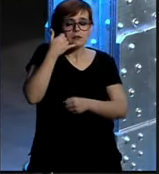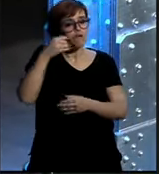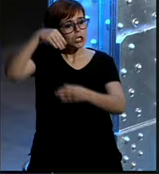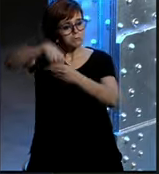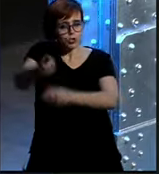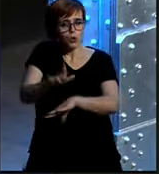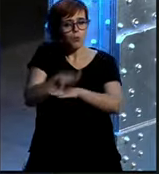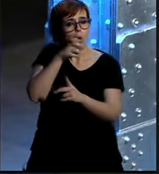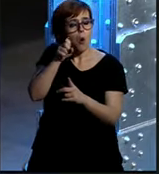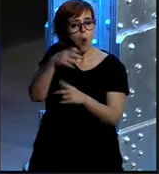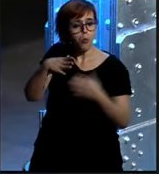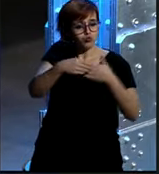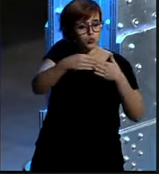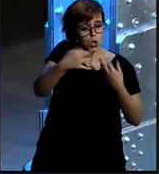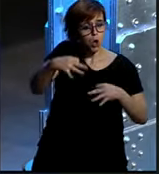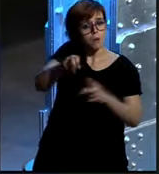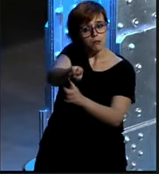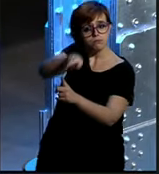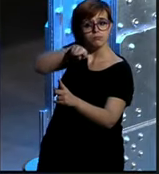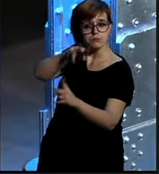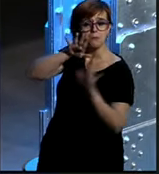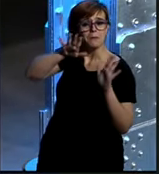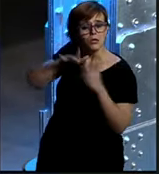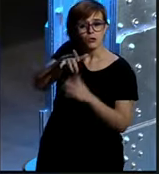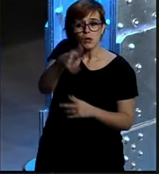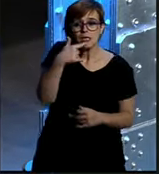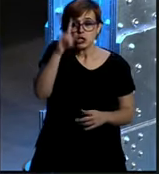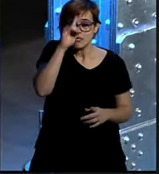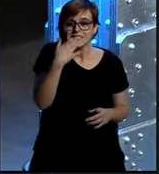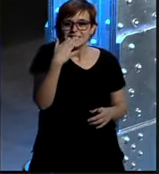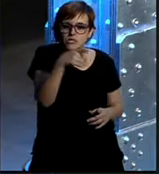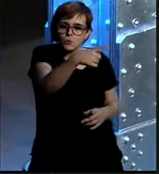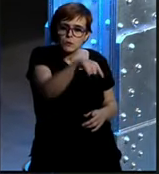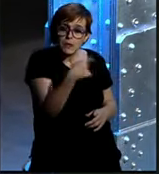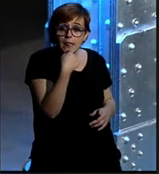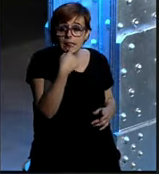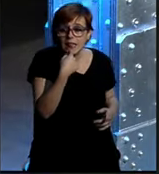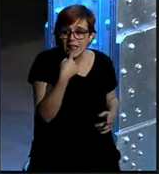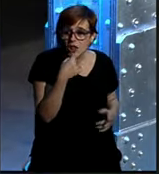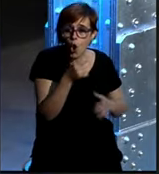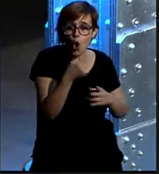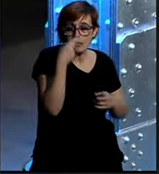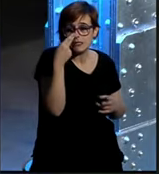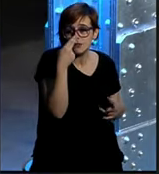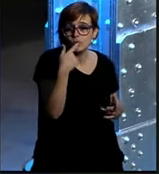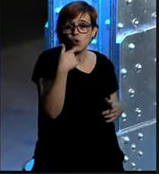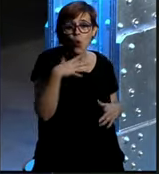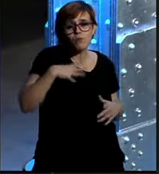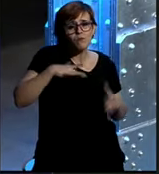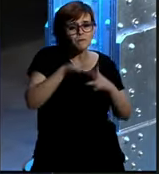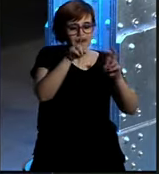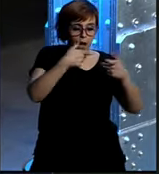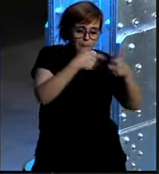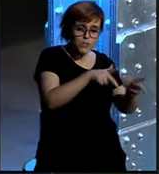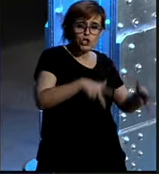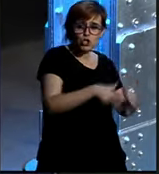observador externo que un análisis como el que usted pretende o el que sugiere usted yo se lo dejaría a manos de los sociólogos por ejemplo